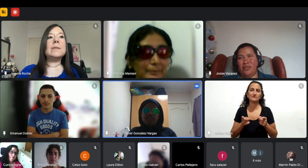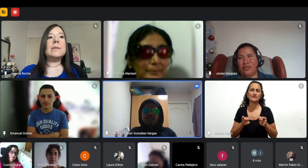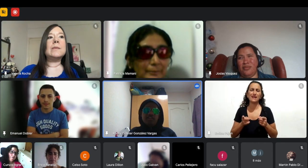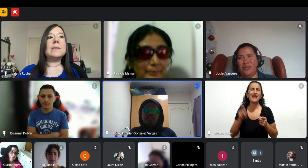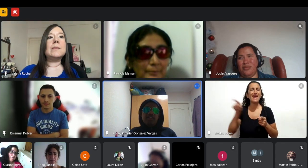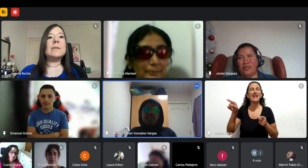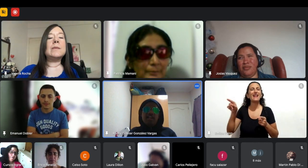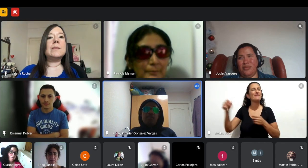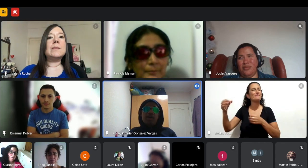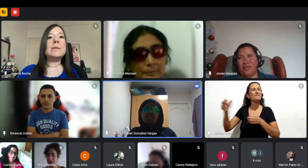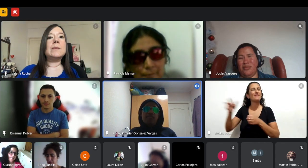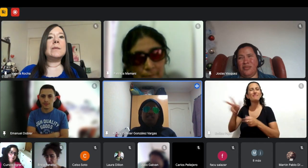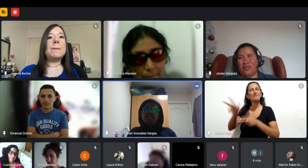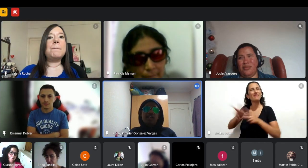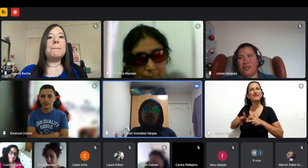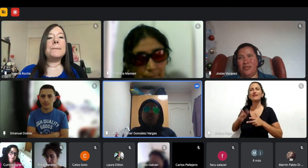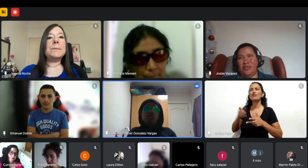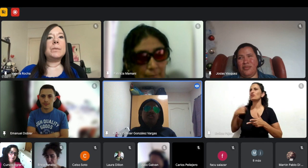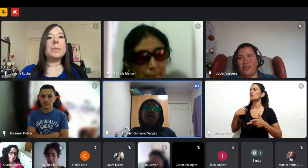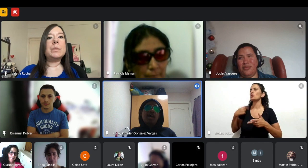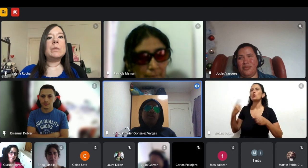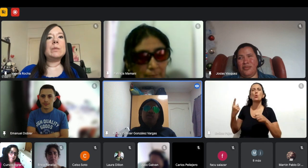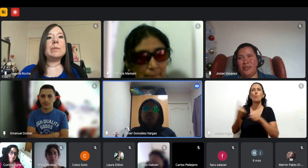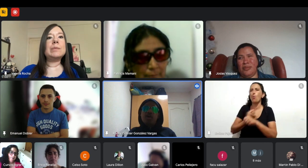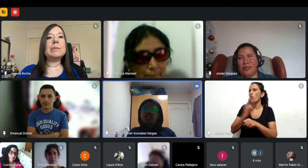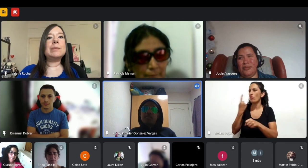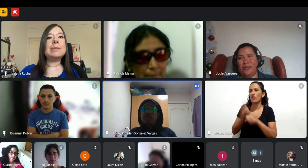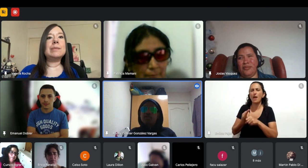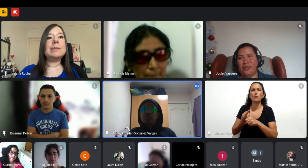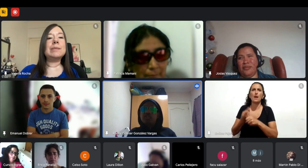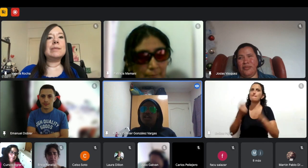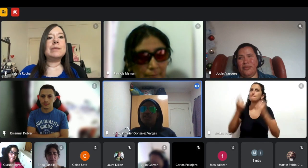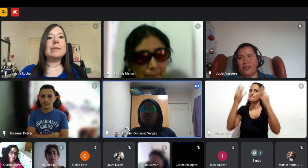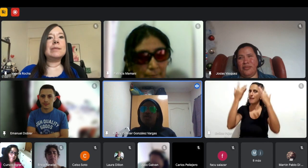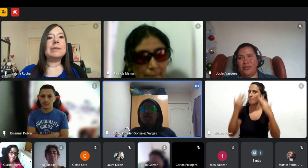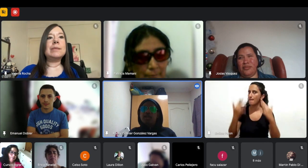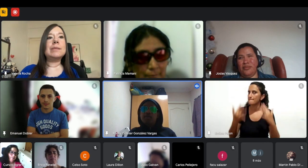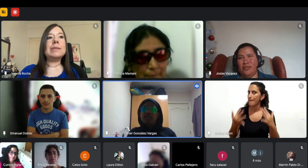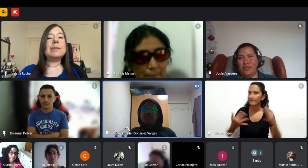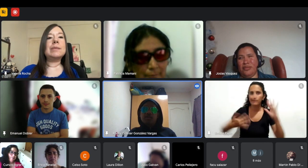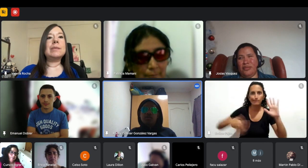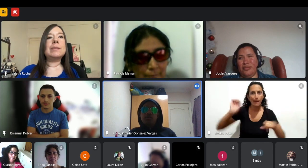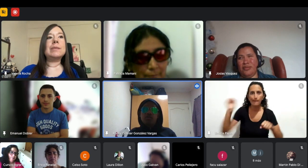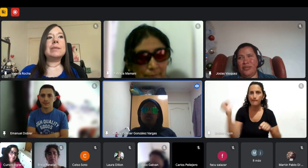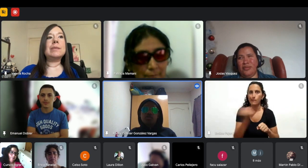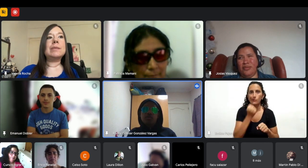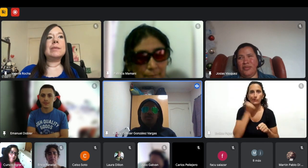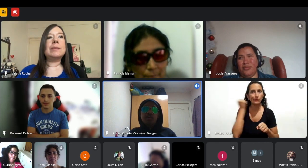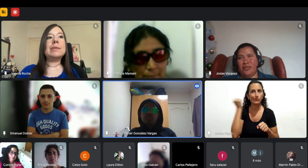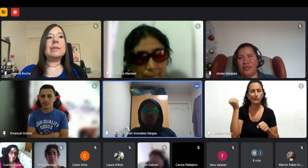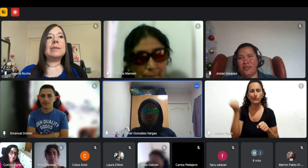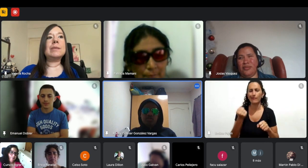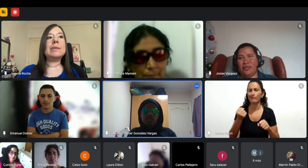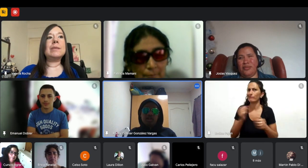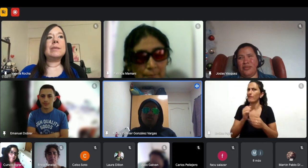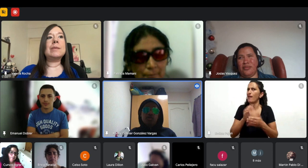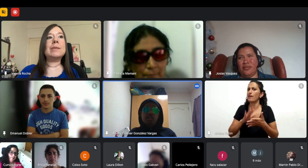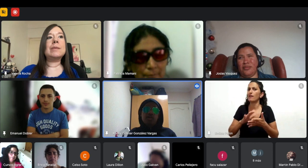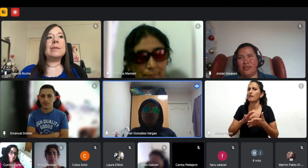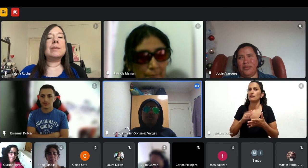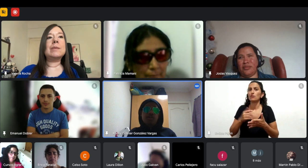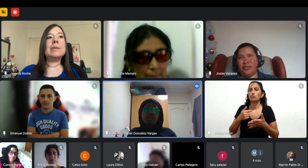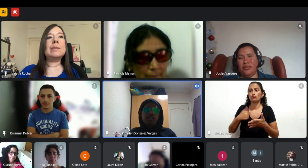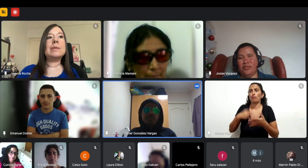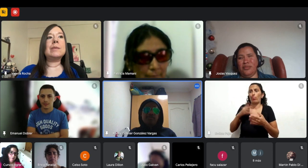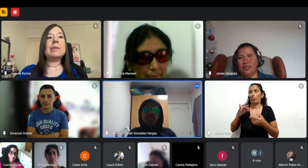porque la matemática era crucial o altamente crucial y yo en la matemática tuve muchos tropiezos y aún